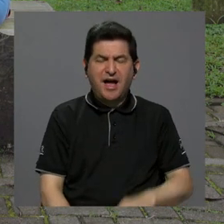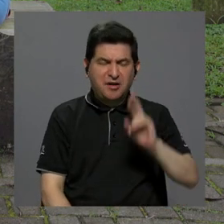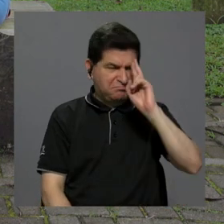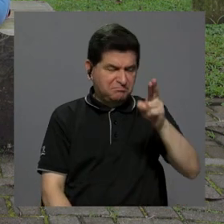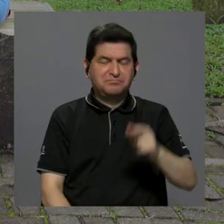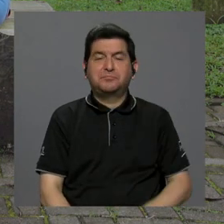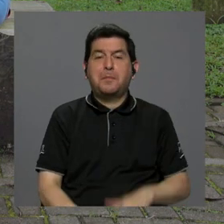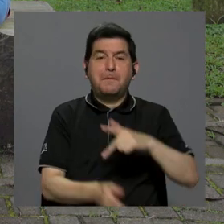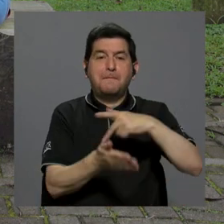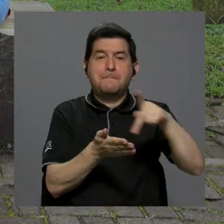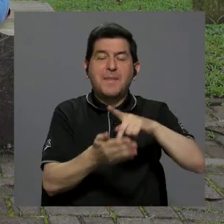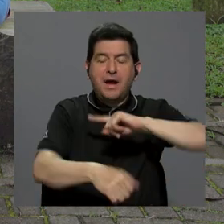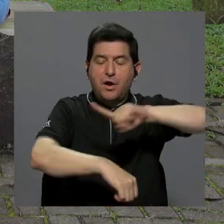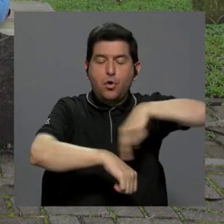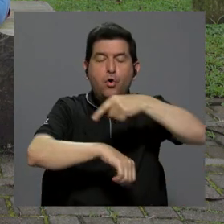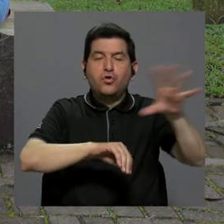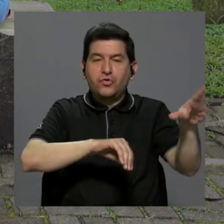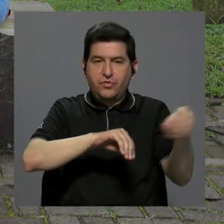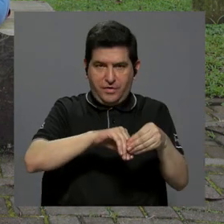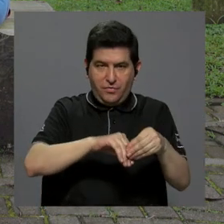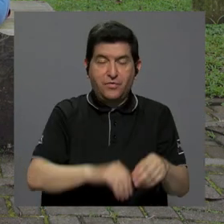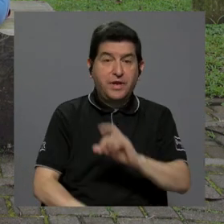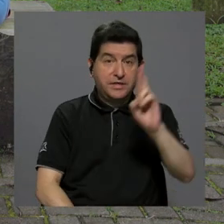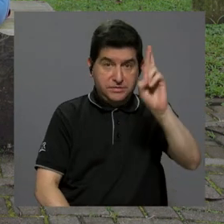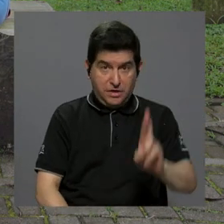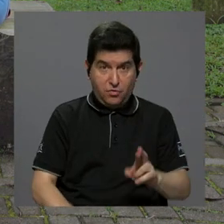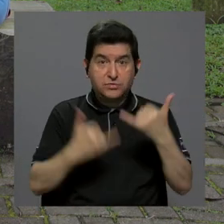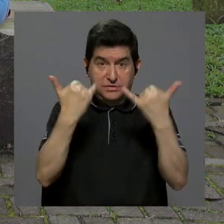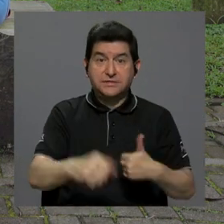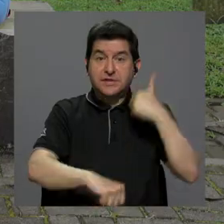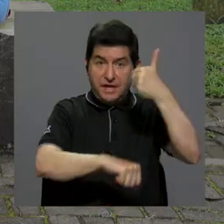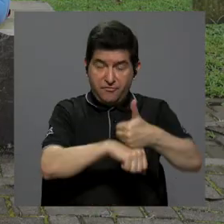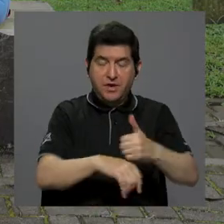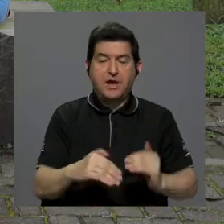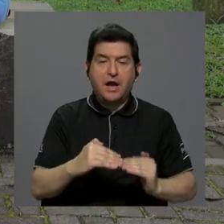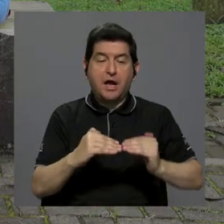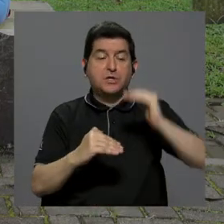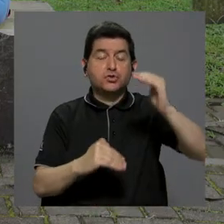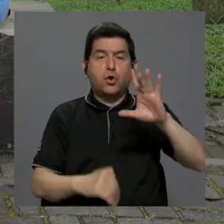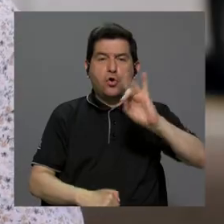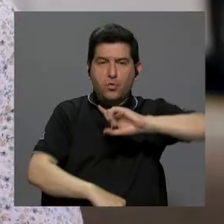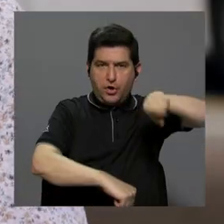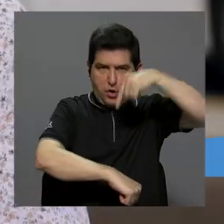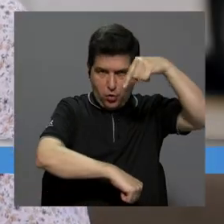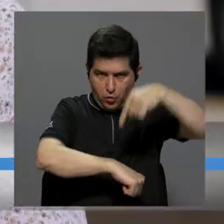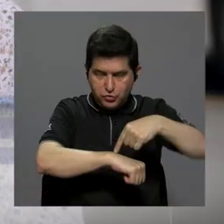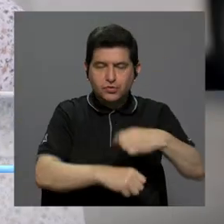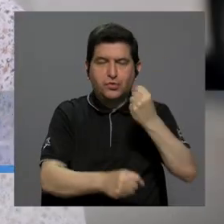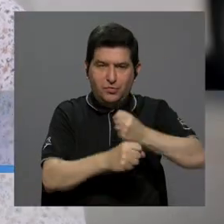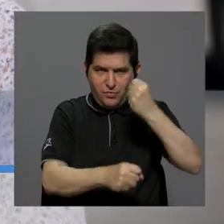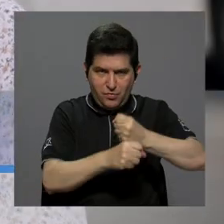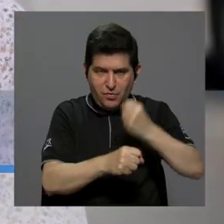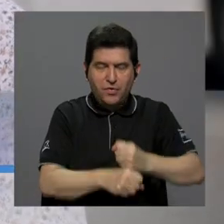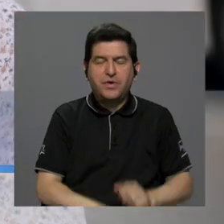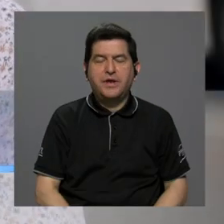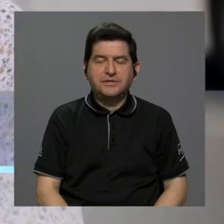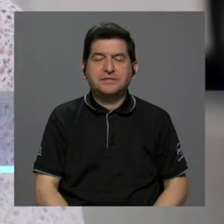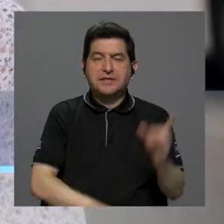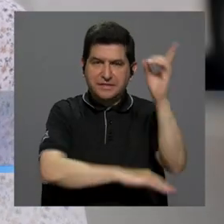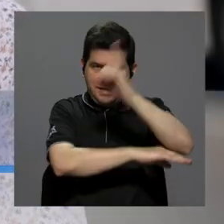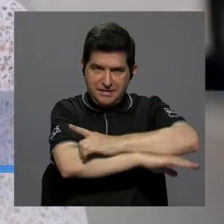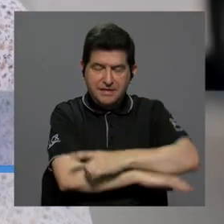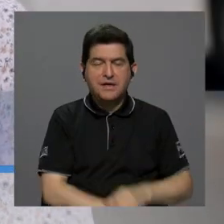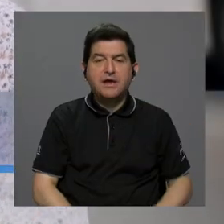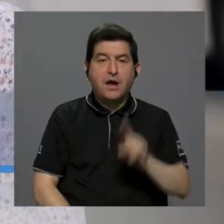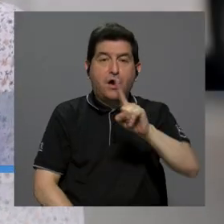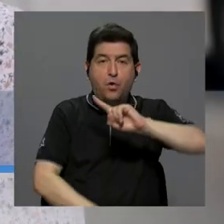desconocer el pago de horas extras. Es decir, en Costa Rica se establece que más allá de las 8 horas de trabajo